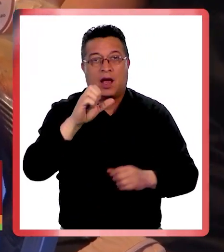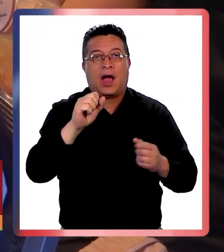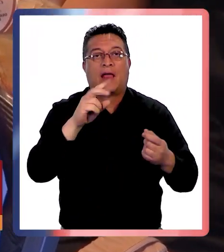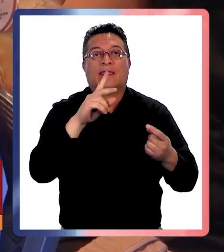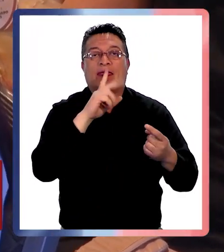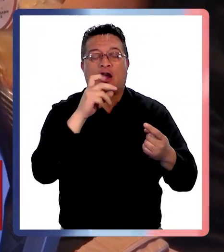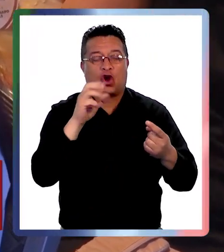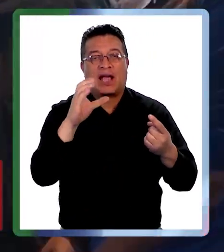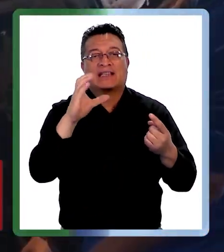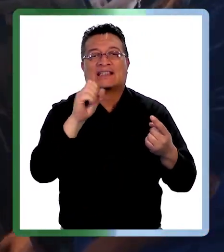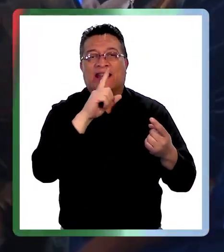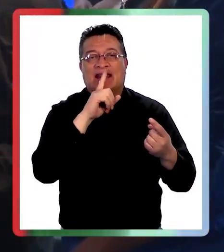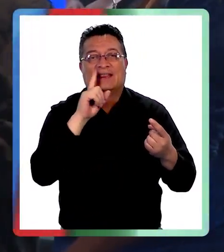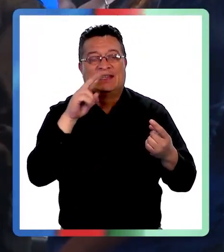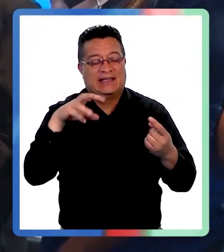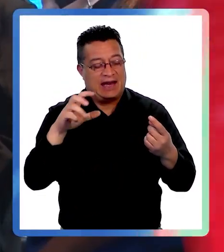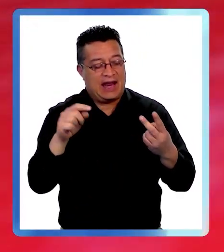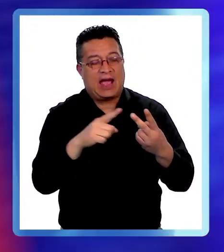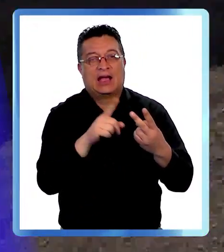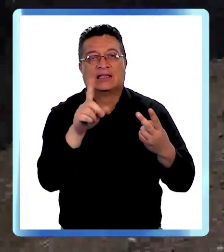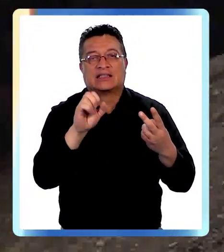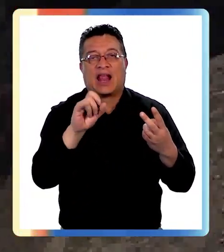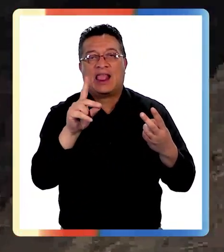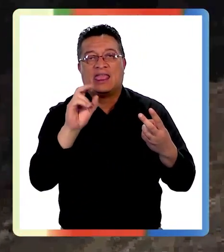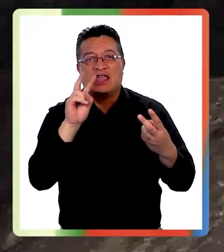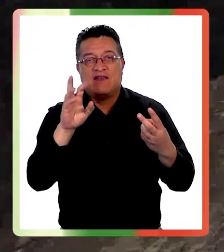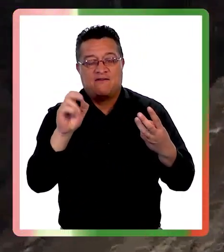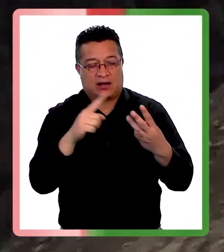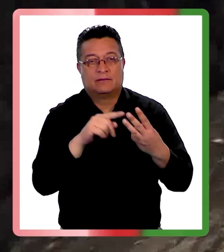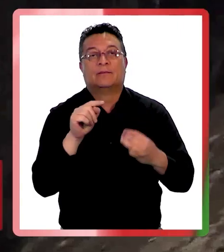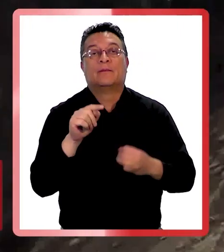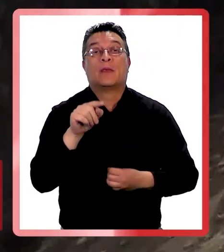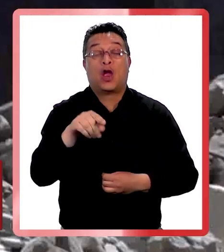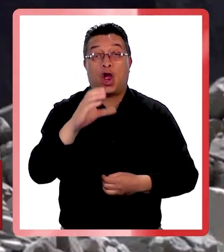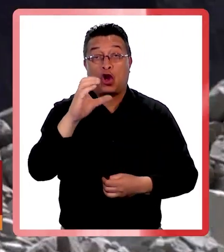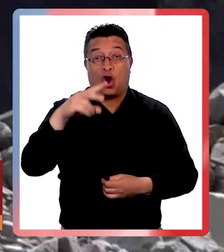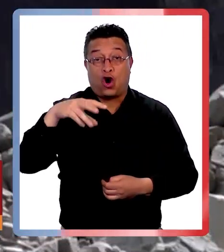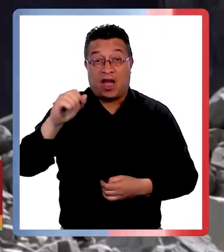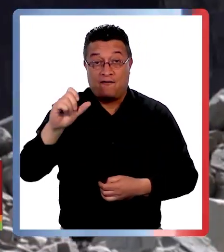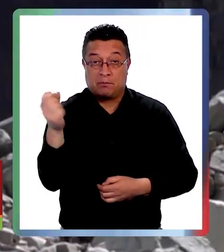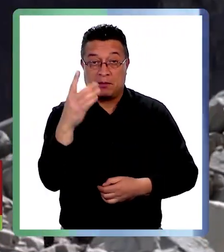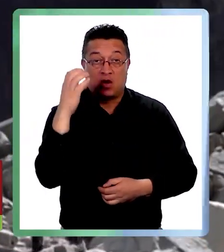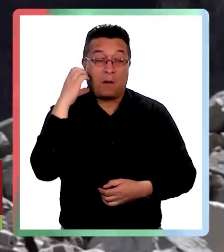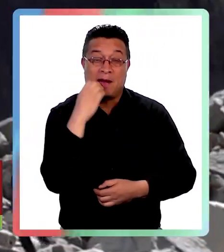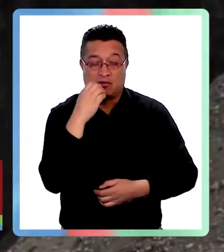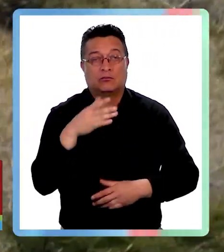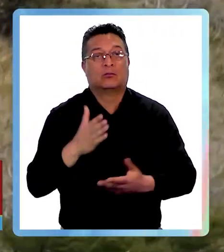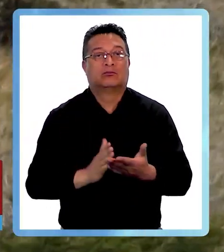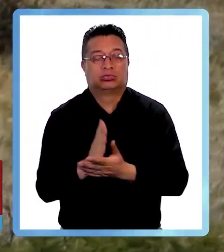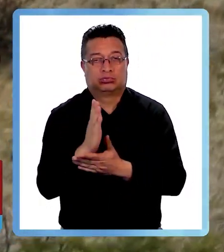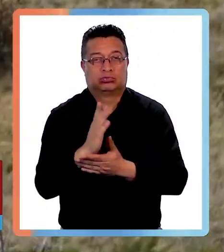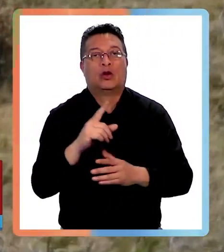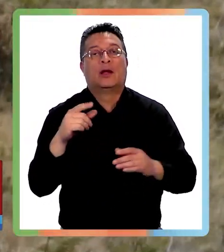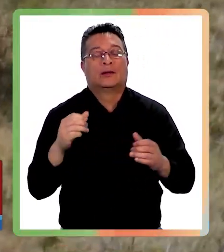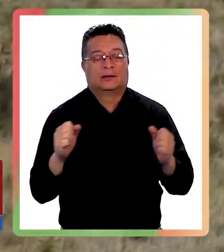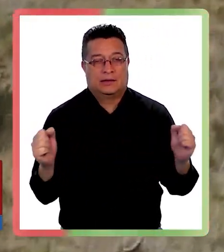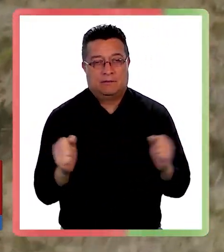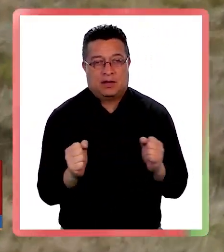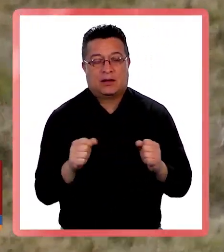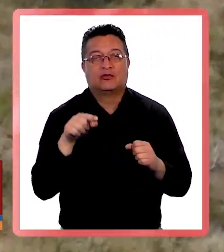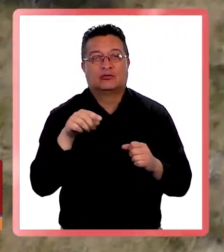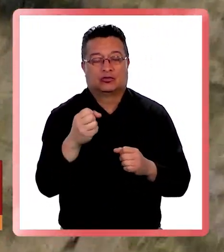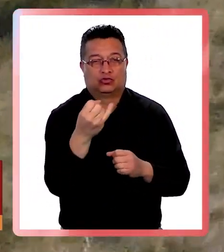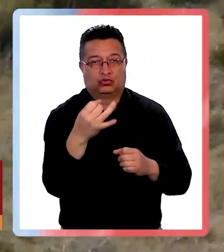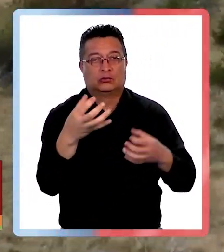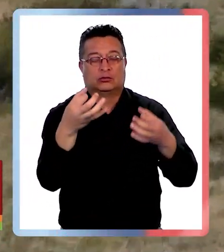Antucoya, Sentinela y Saldívar. El primero de mayo, CONAF dio inicio oficialmente a la temporada de invierno en